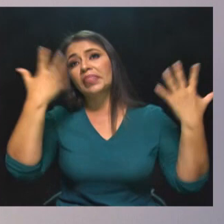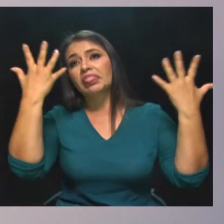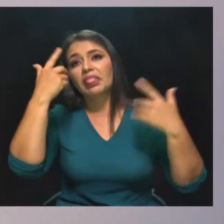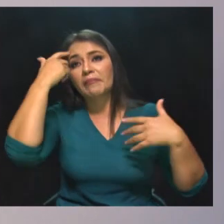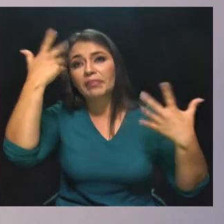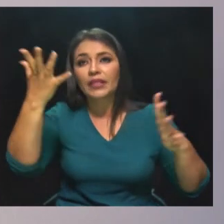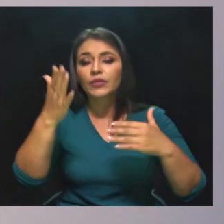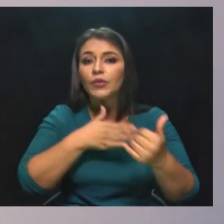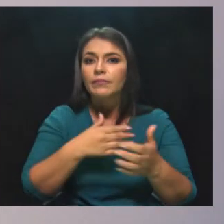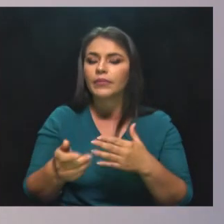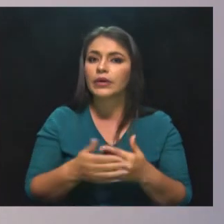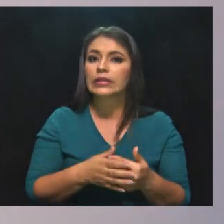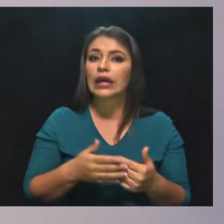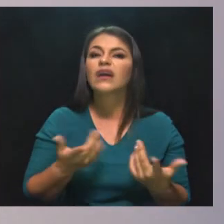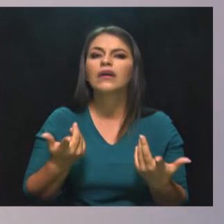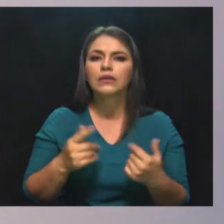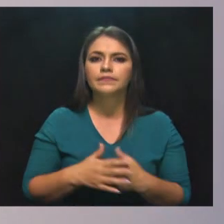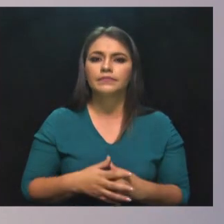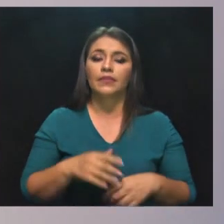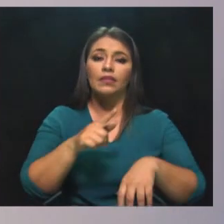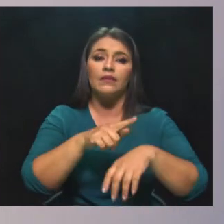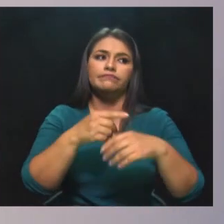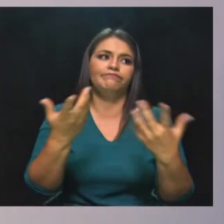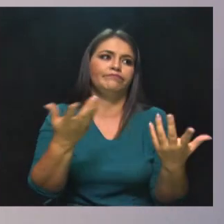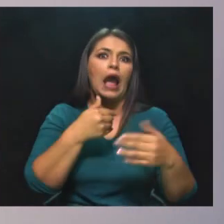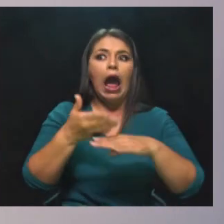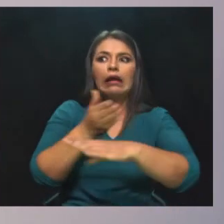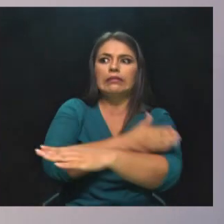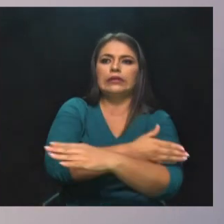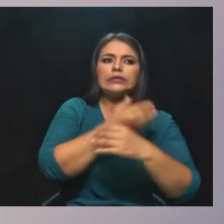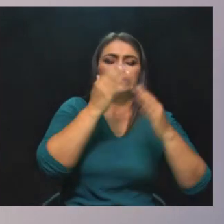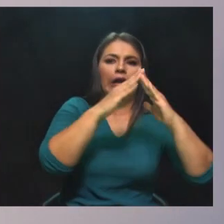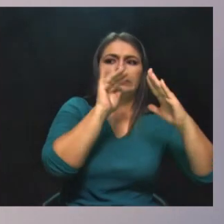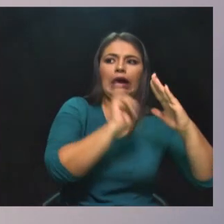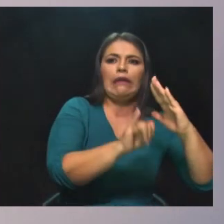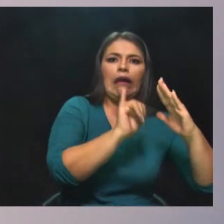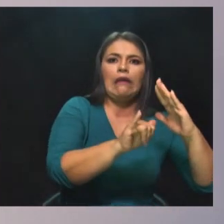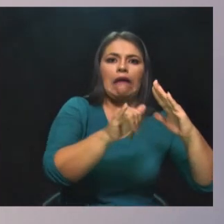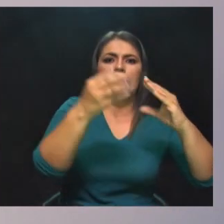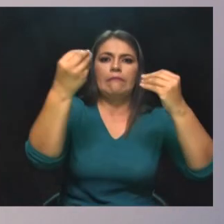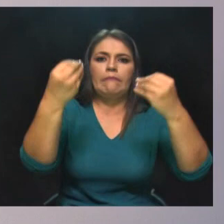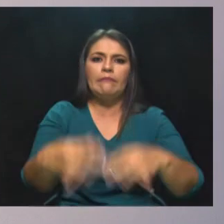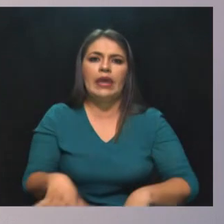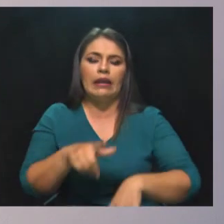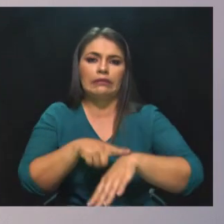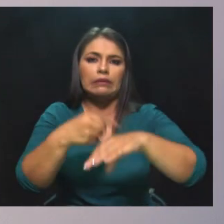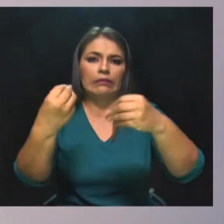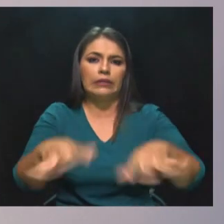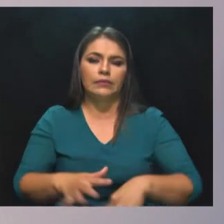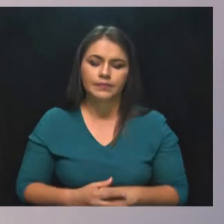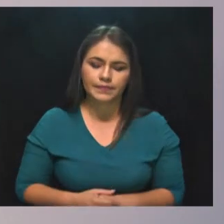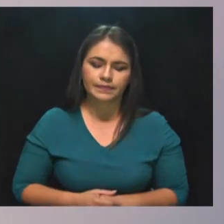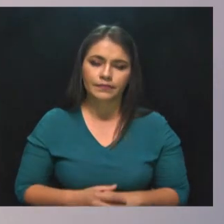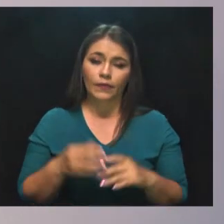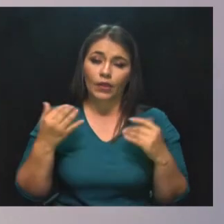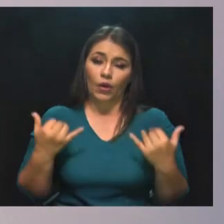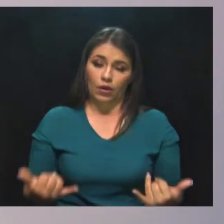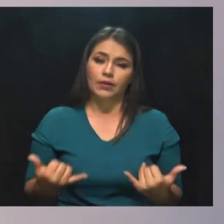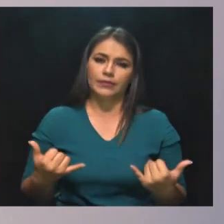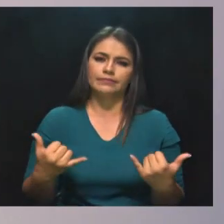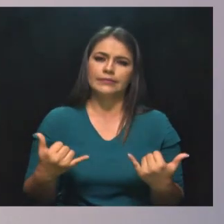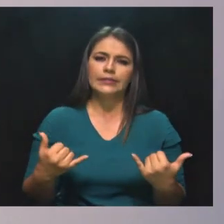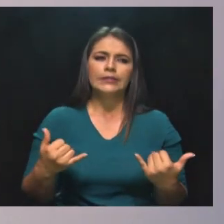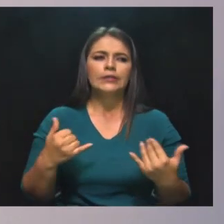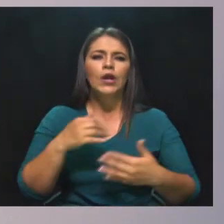nuestro esfuerzo podrá haber sido en vano. Es hora de la disciplina social, de la conciencia